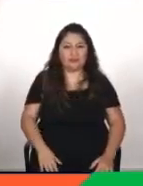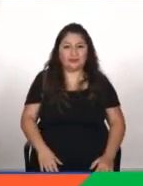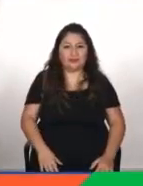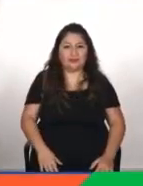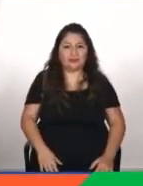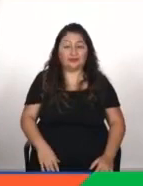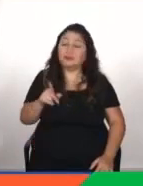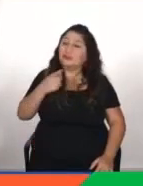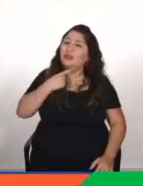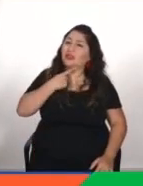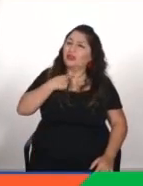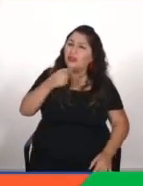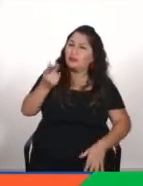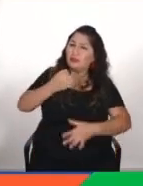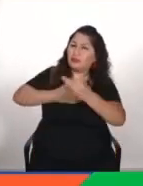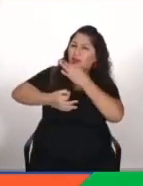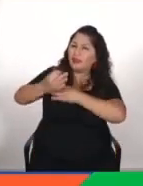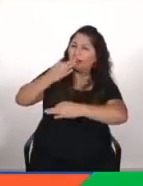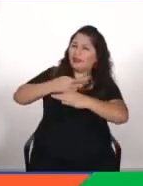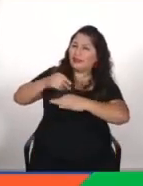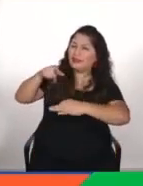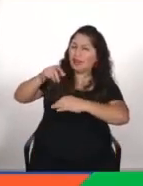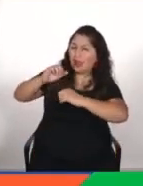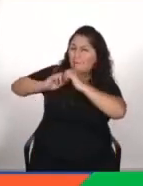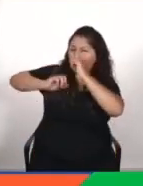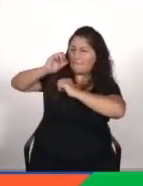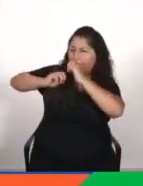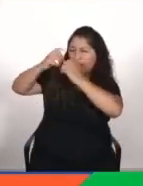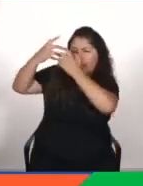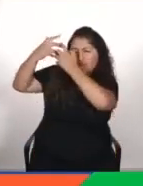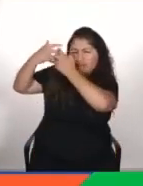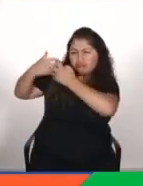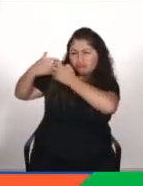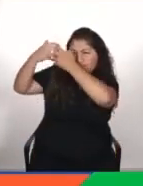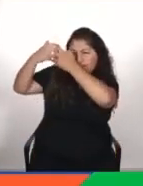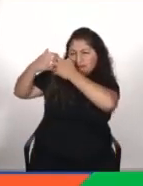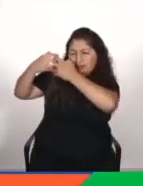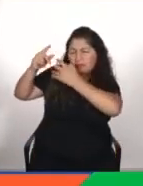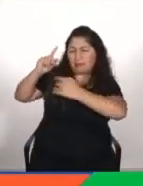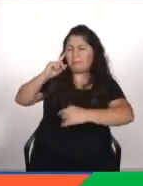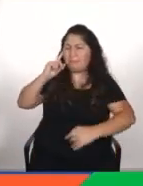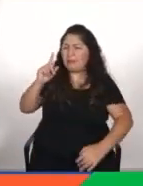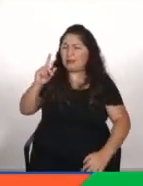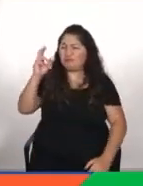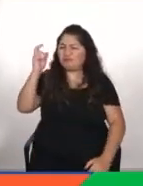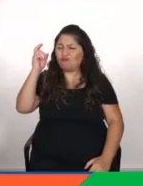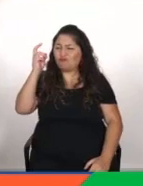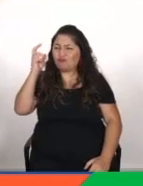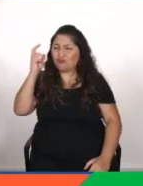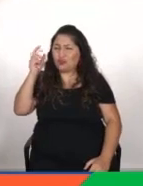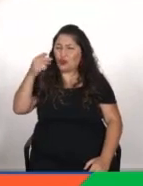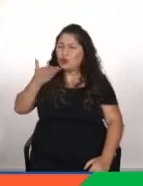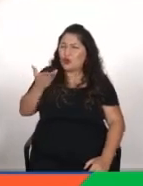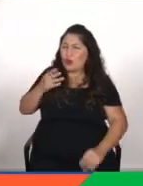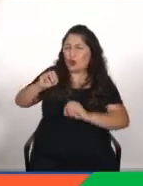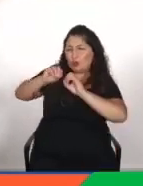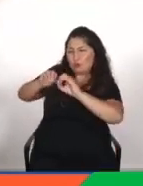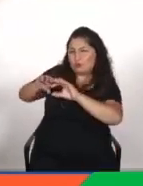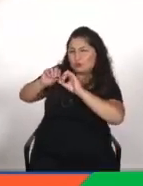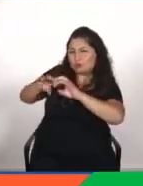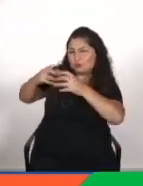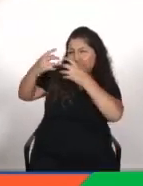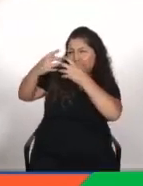Interesante lo que mencionas del Machine Learning pero no me queda del todo claro esto de entrenar máquinas como para